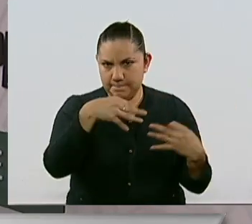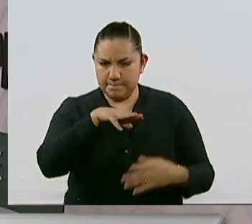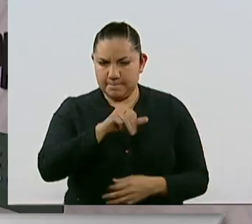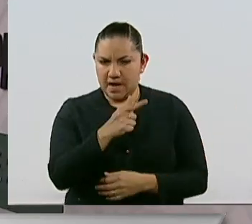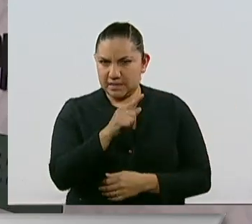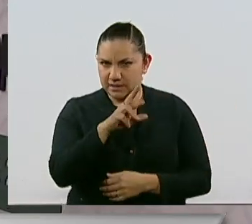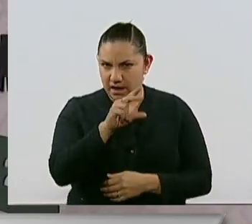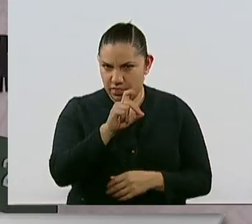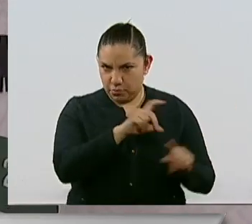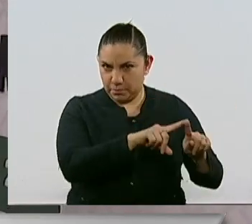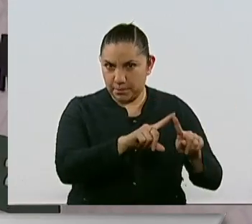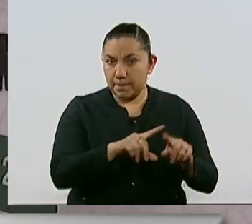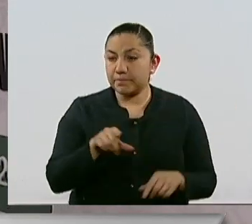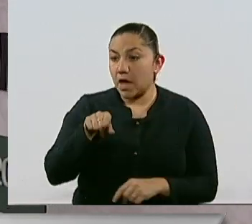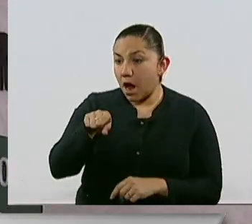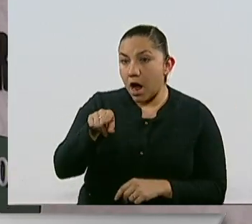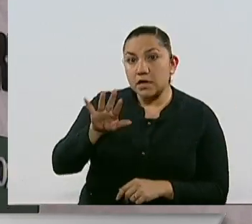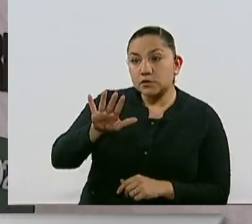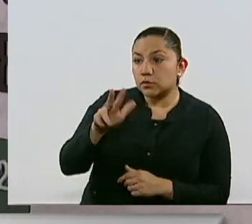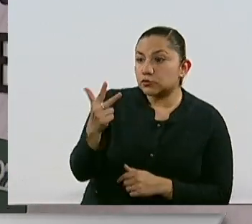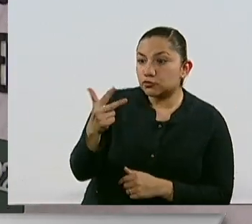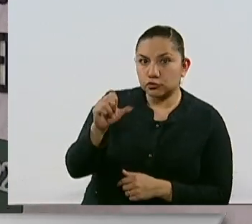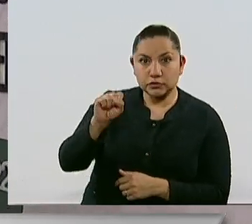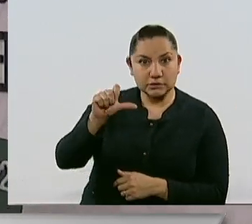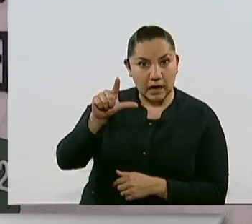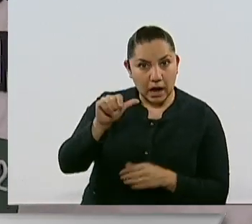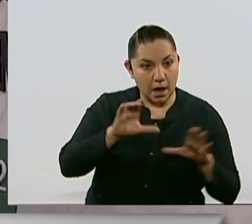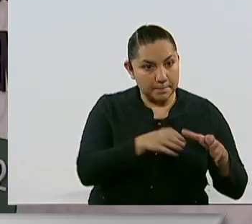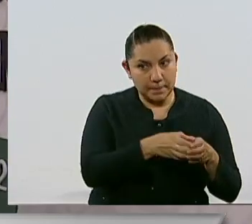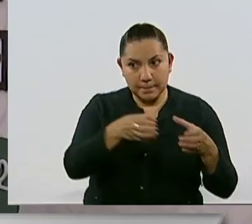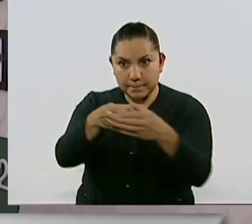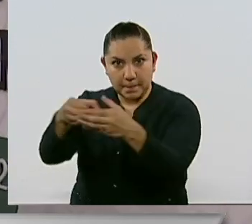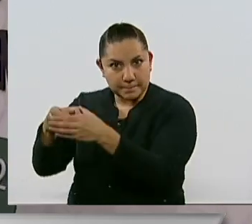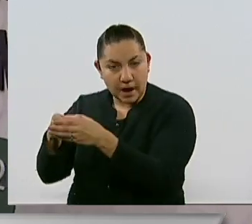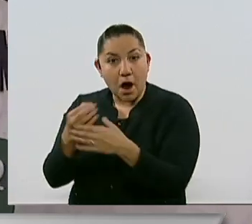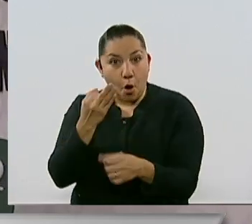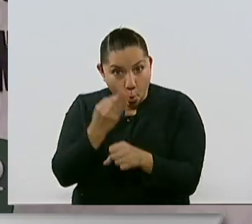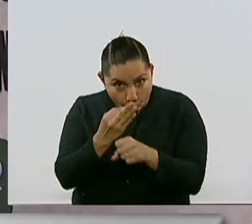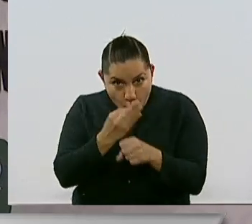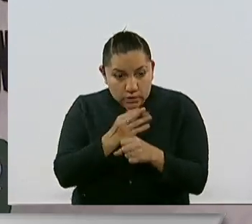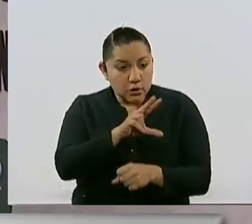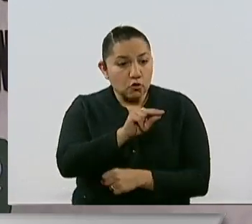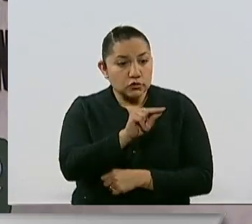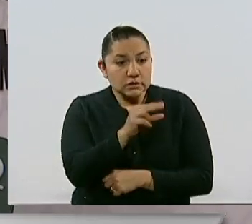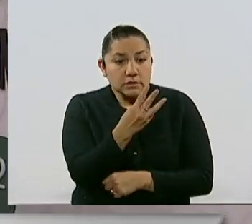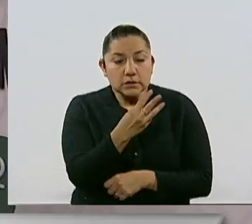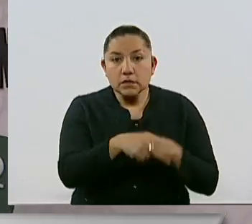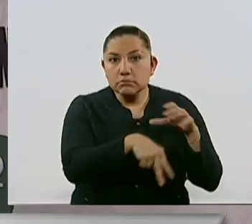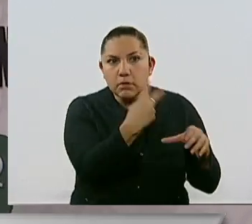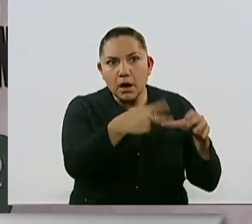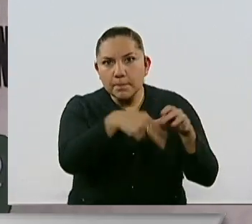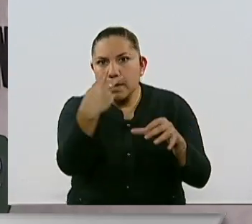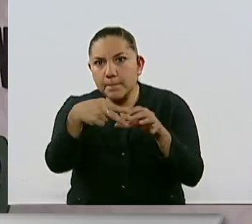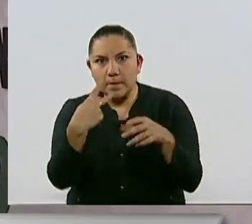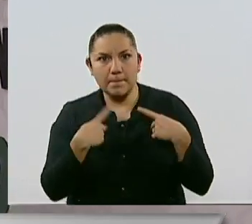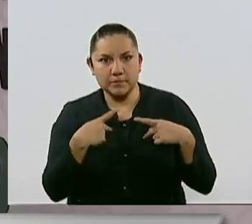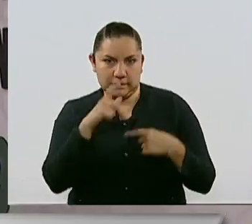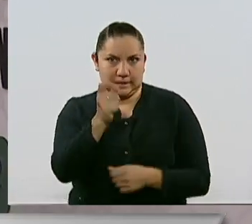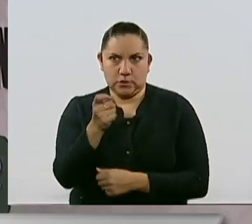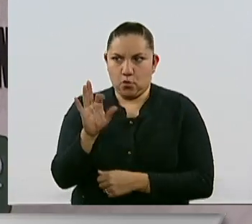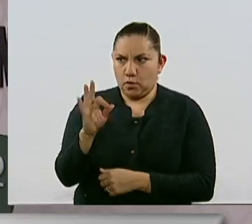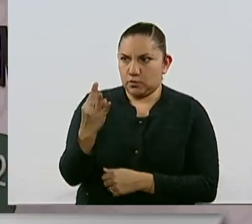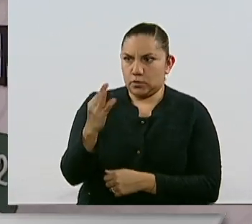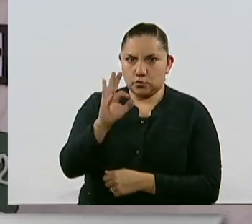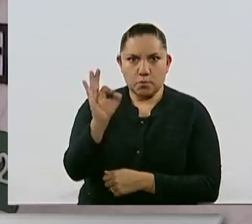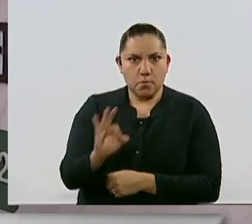58 salas. Y en este momento hay 83 vacantes. El 45% están vacantes, lo